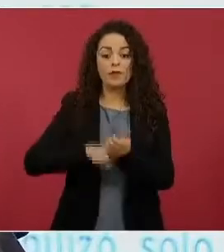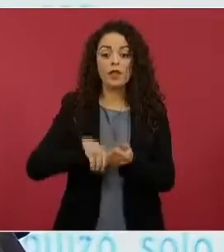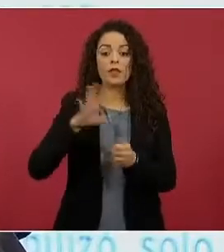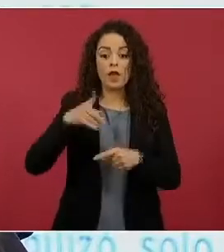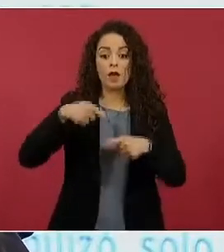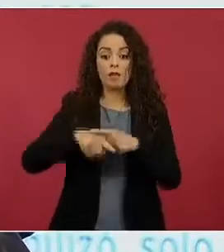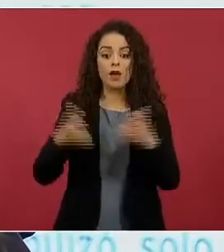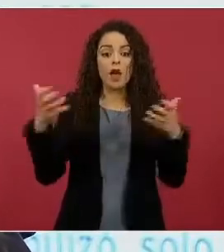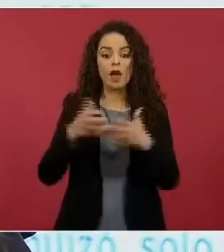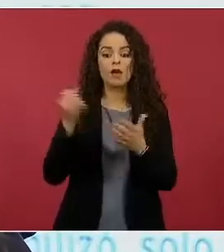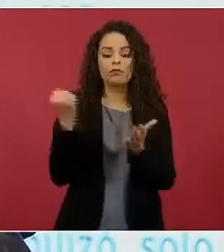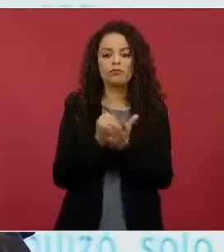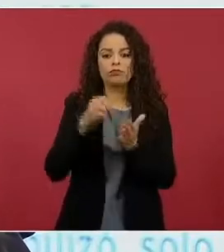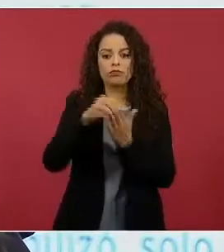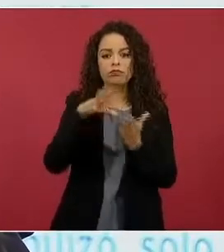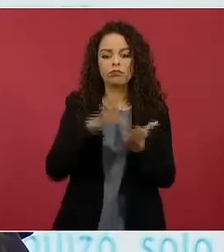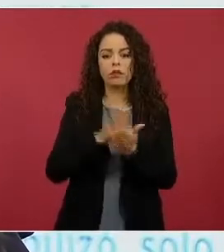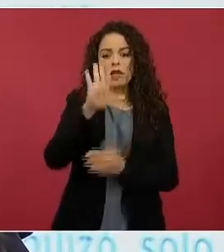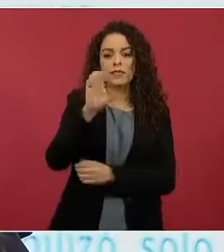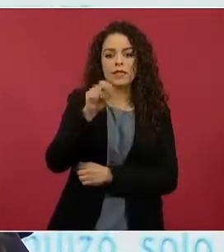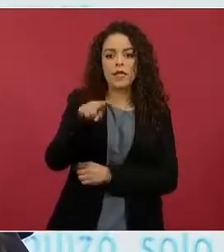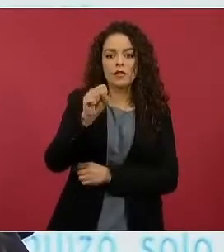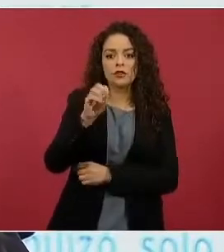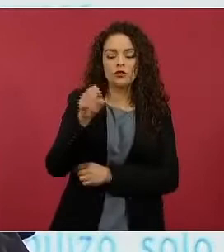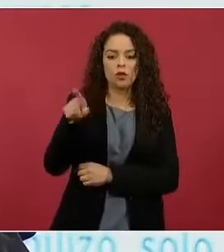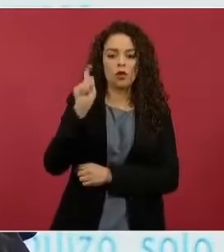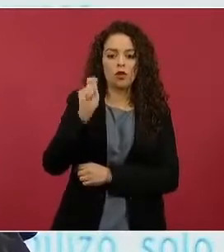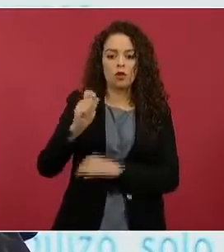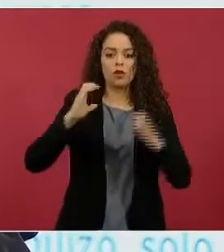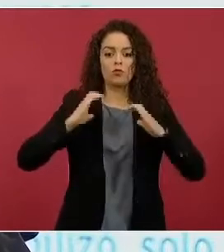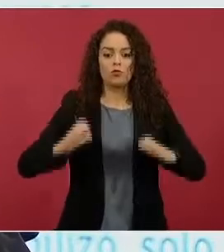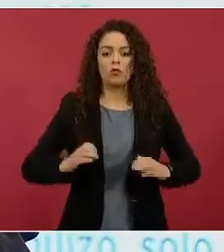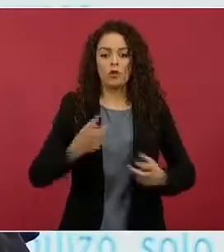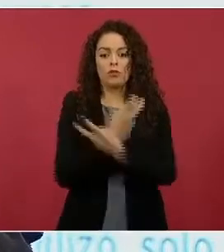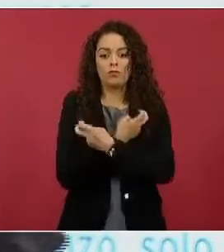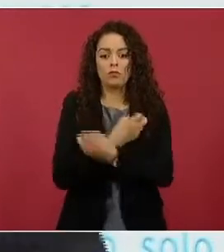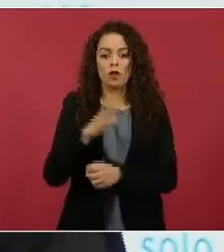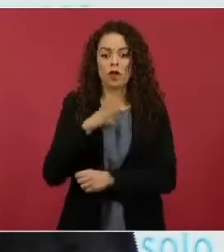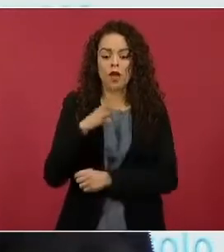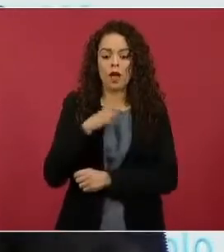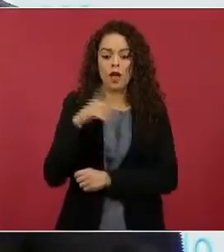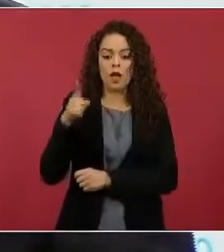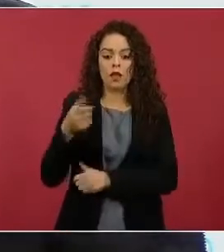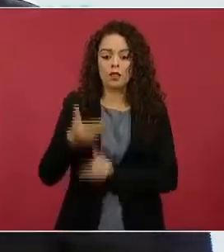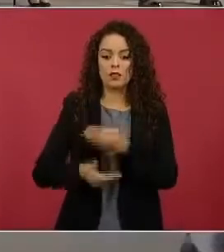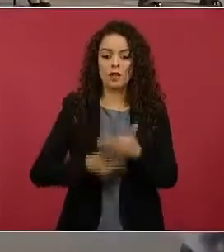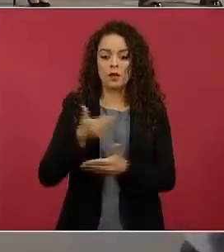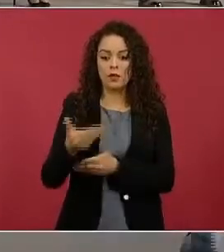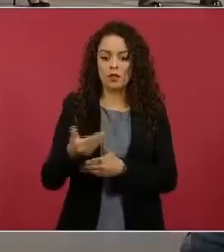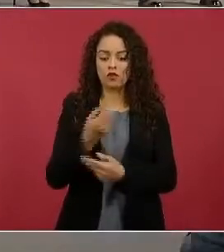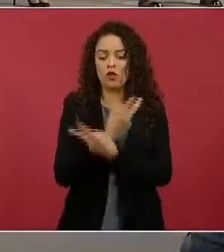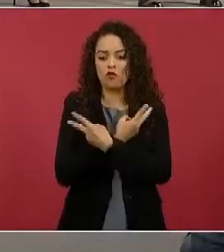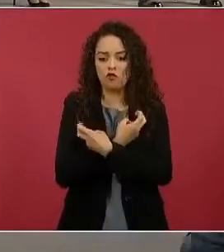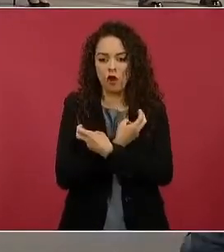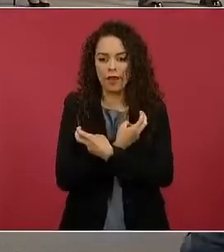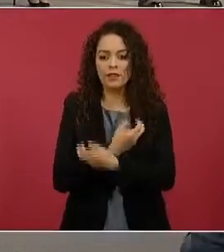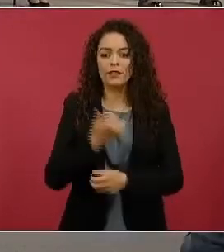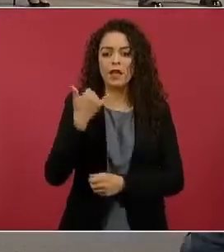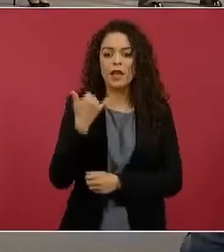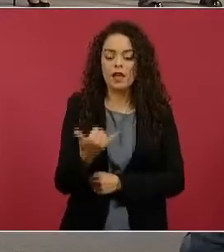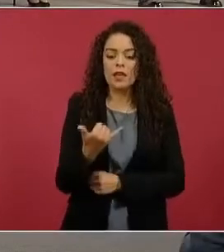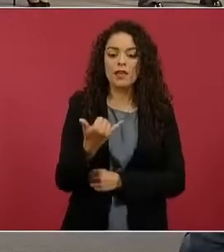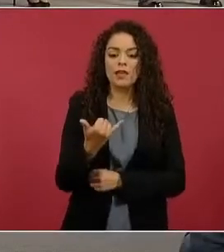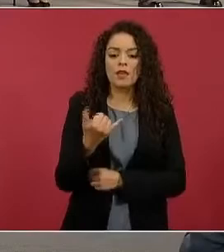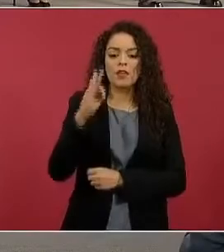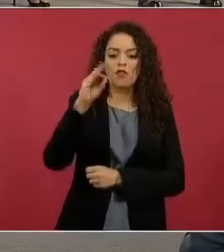un censo de los restos humanos y de cuerpos que se encontraban, tanto en los servicios forenses como en las